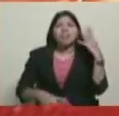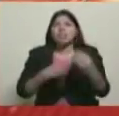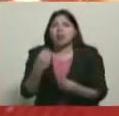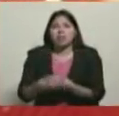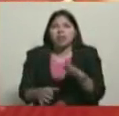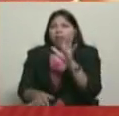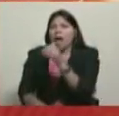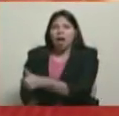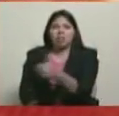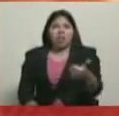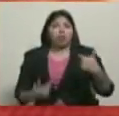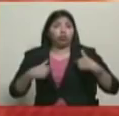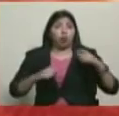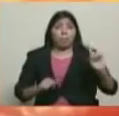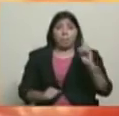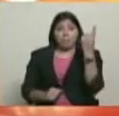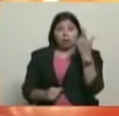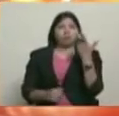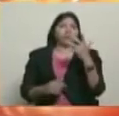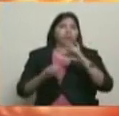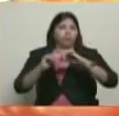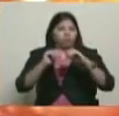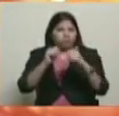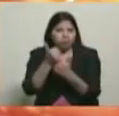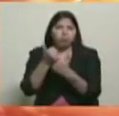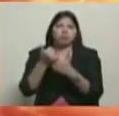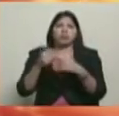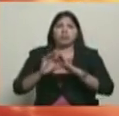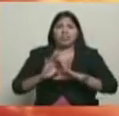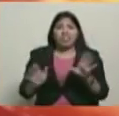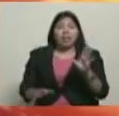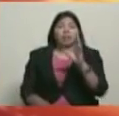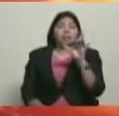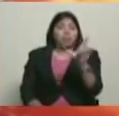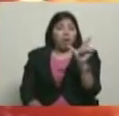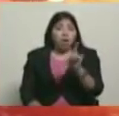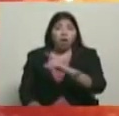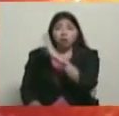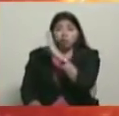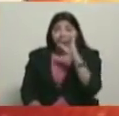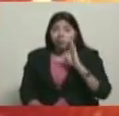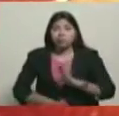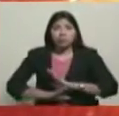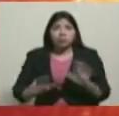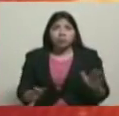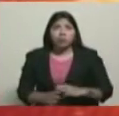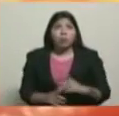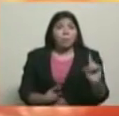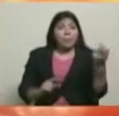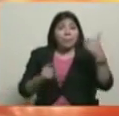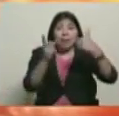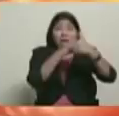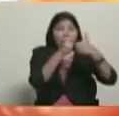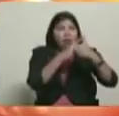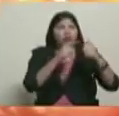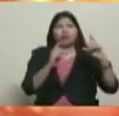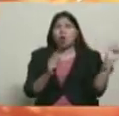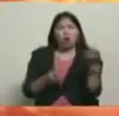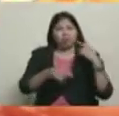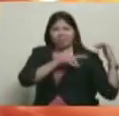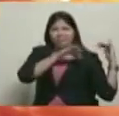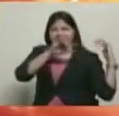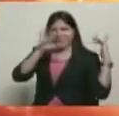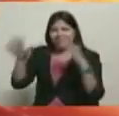como primer vicepresidente del partido estoy activando los planes. La primera fase del plan nos venimos para el Palacio Miraflores. Todos los movimientos sociales del